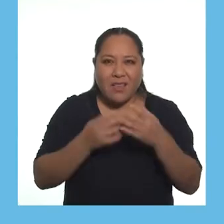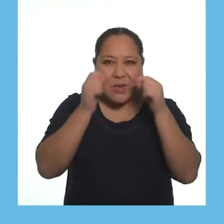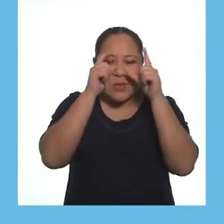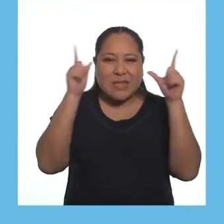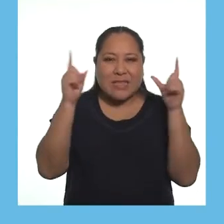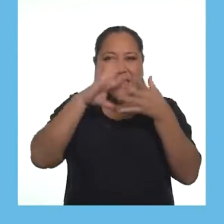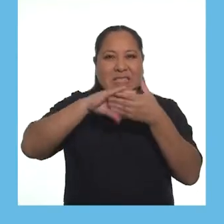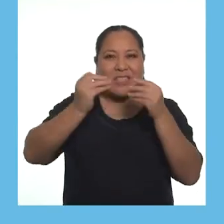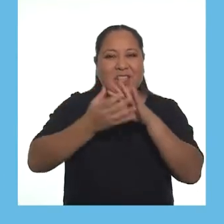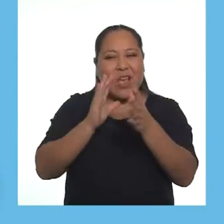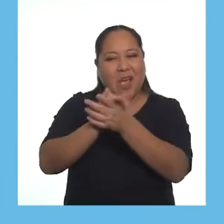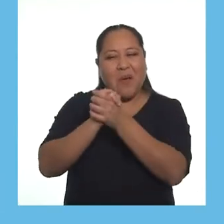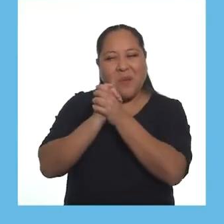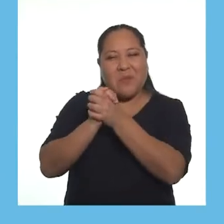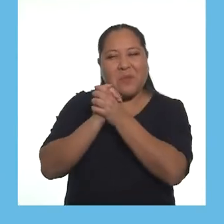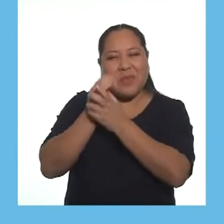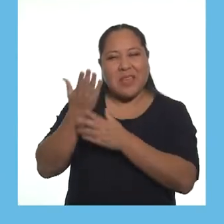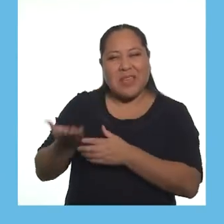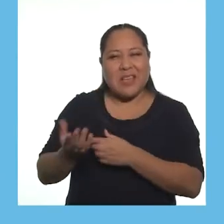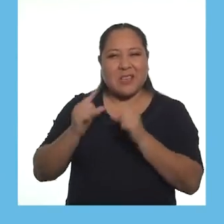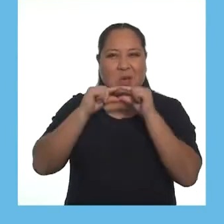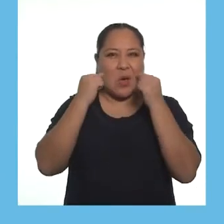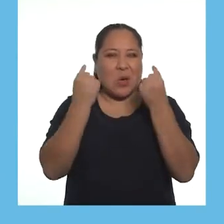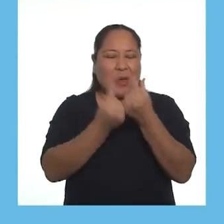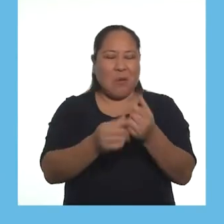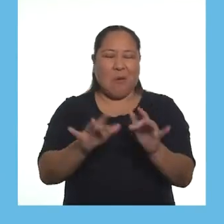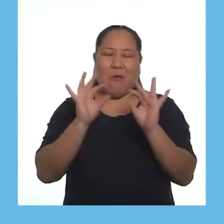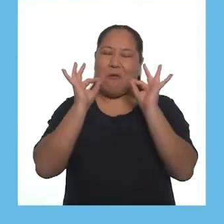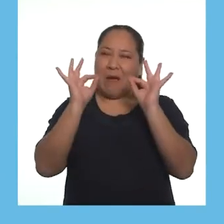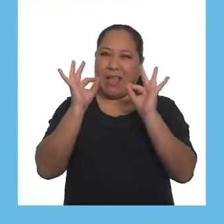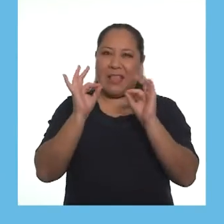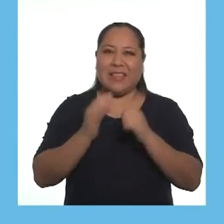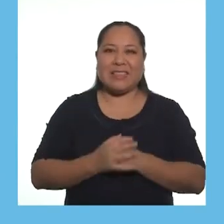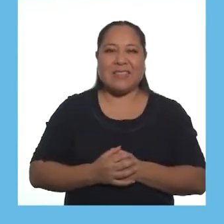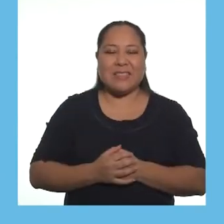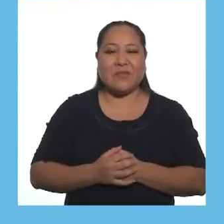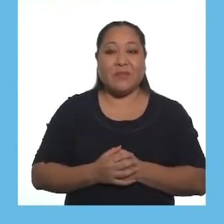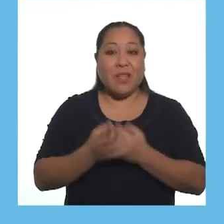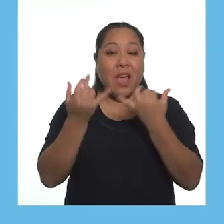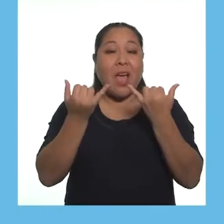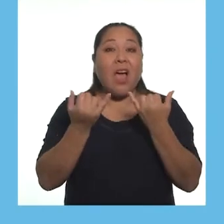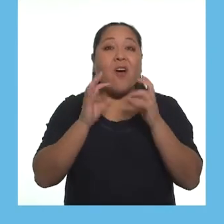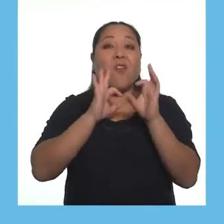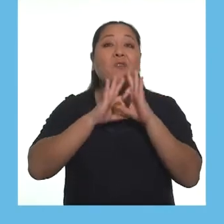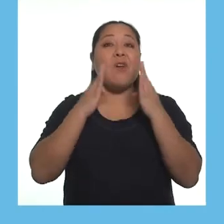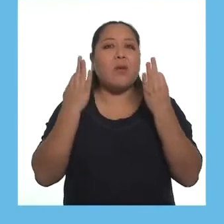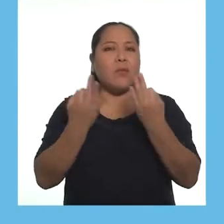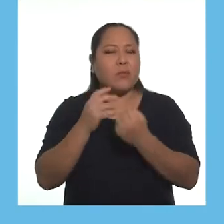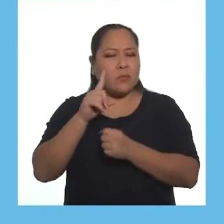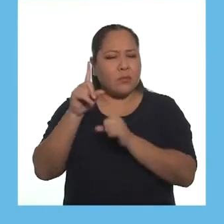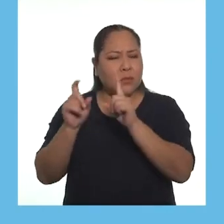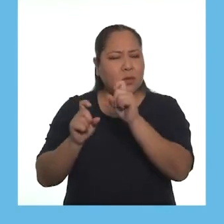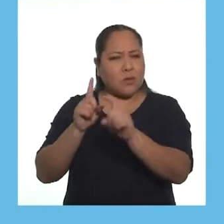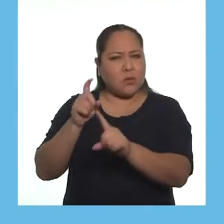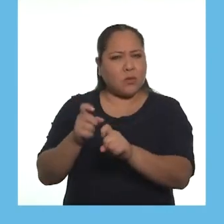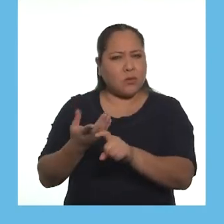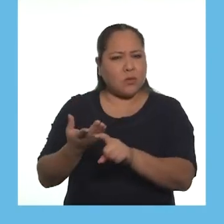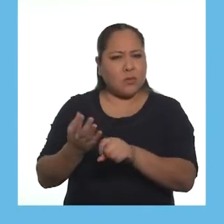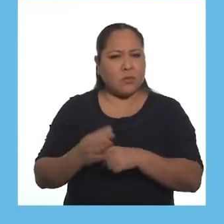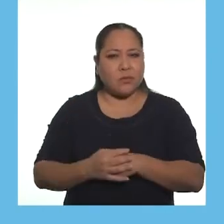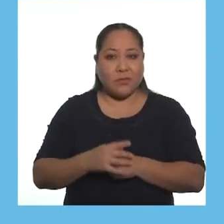increíble historia la de nuestras amigas y amigos de un grupo fantástico ahora familias